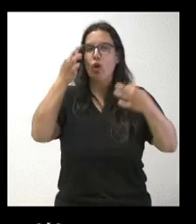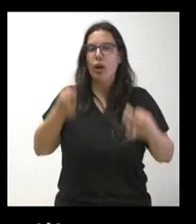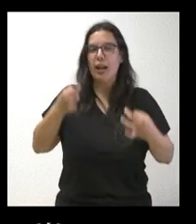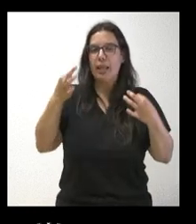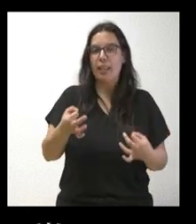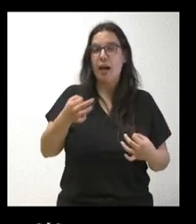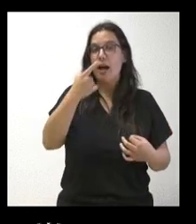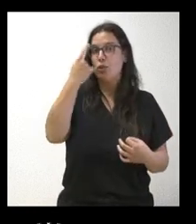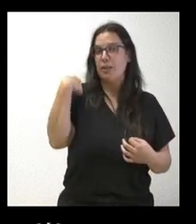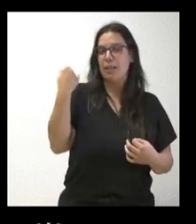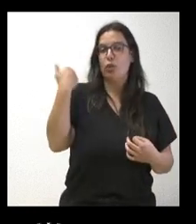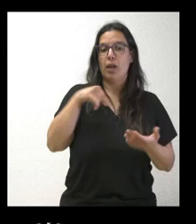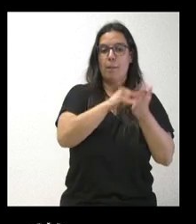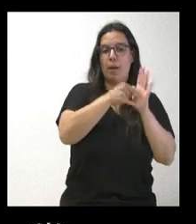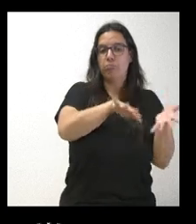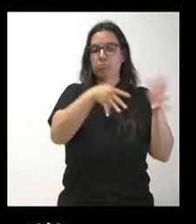2022? Gracias.